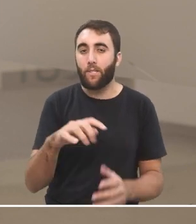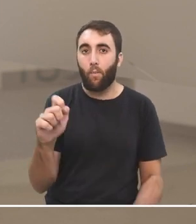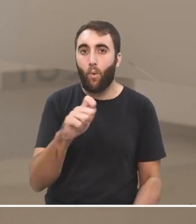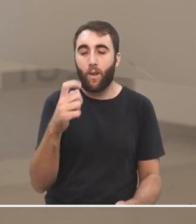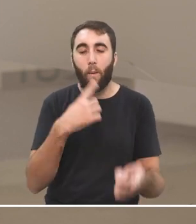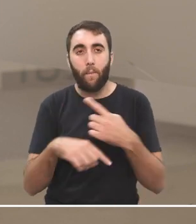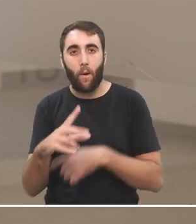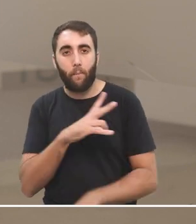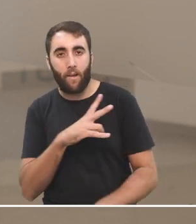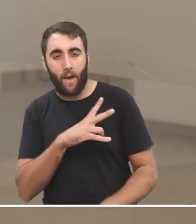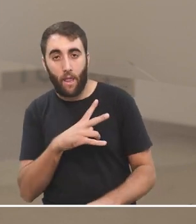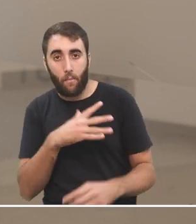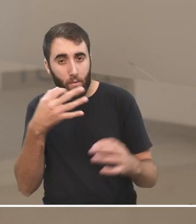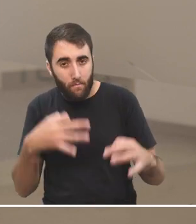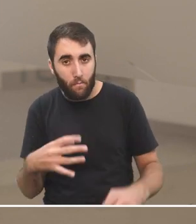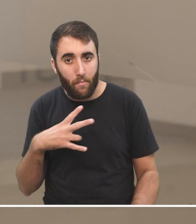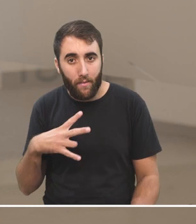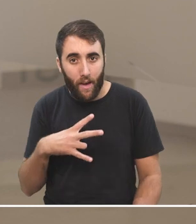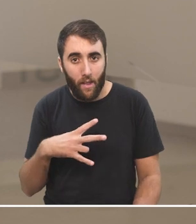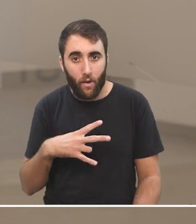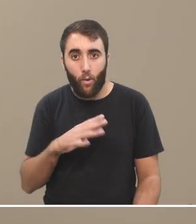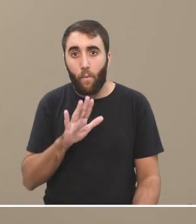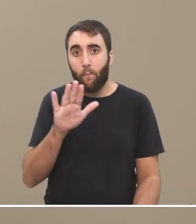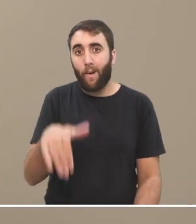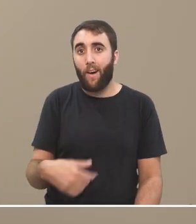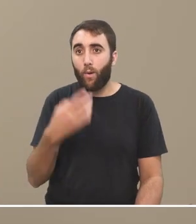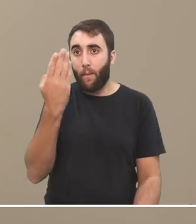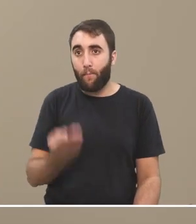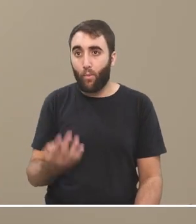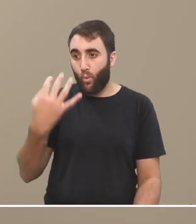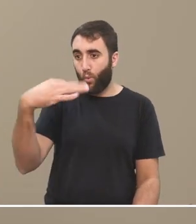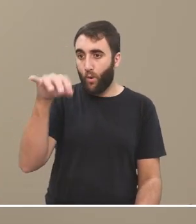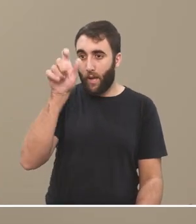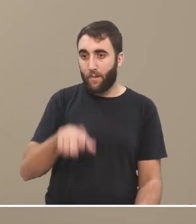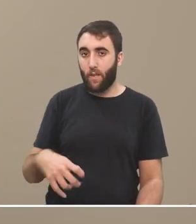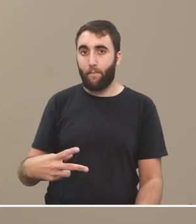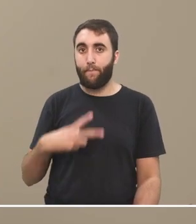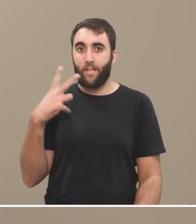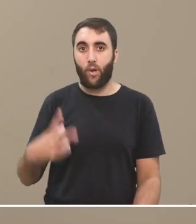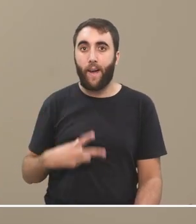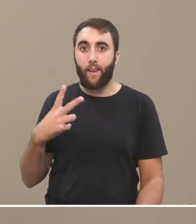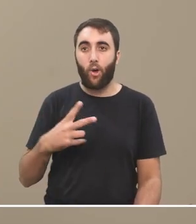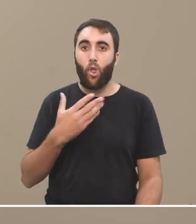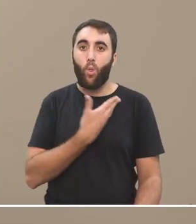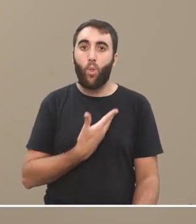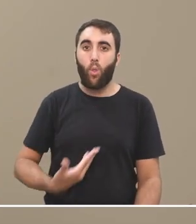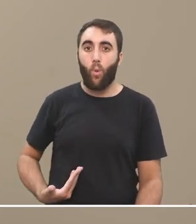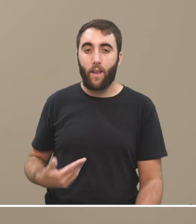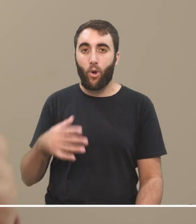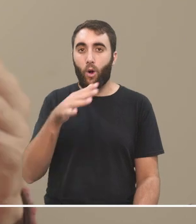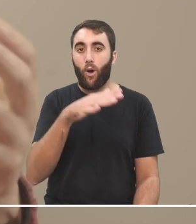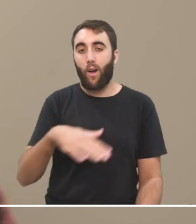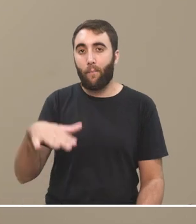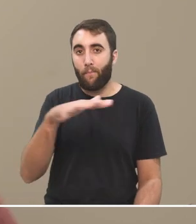que es privado, y es que es sumamente privado, que es propiedad de un millonario, digamos así, es propiedad de un millonario, entonces es muy difícil